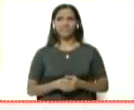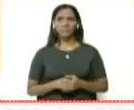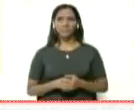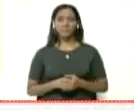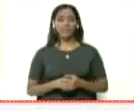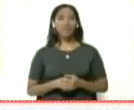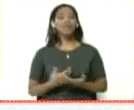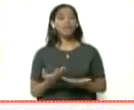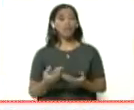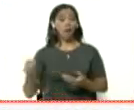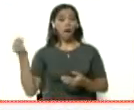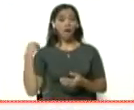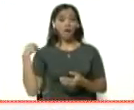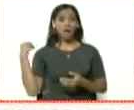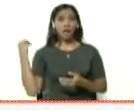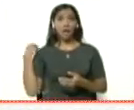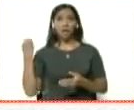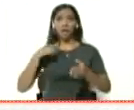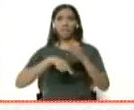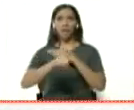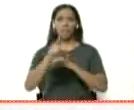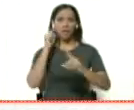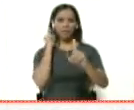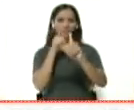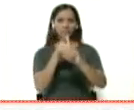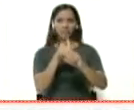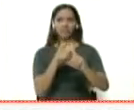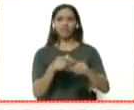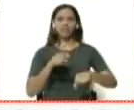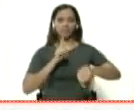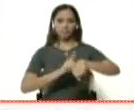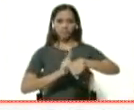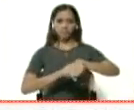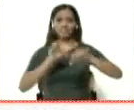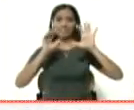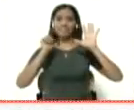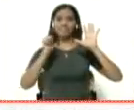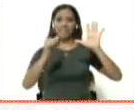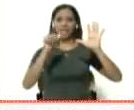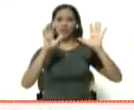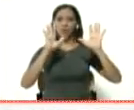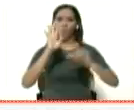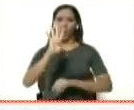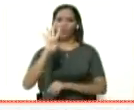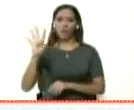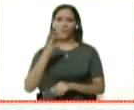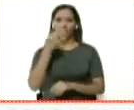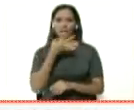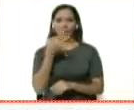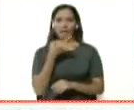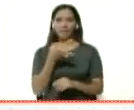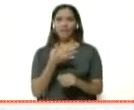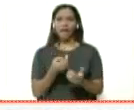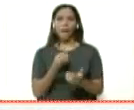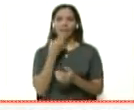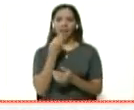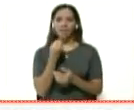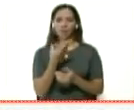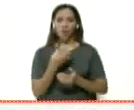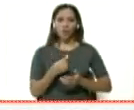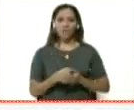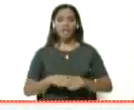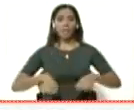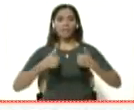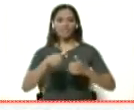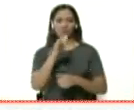Y nos están informando que nos vamos en vivo y en directo cuando son las 6.44 minutos de la tarde con María Jiménez al Palacio de Miraflores y